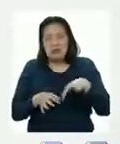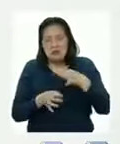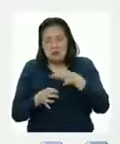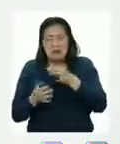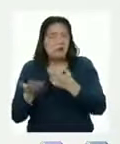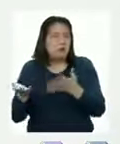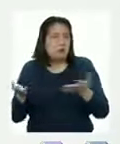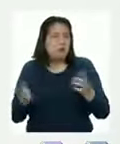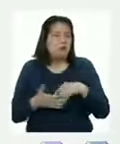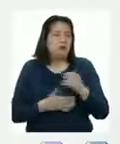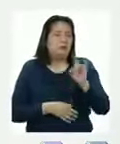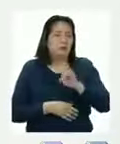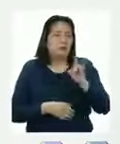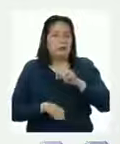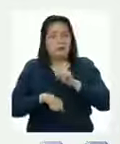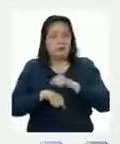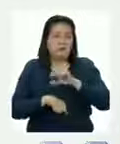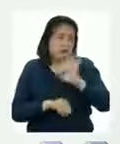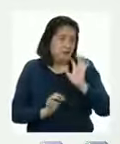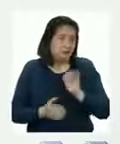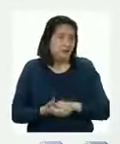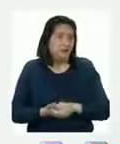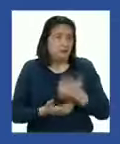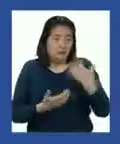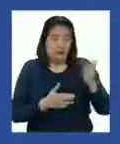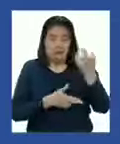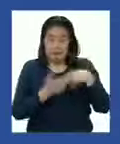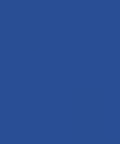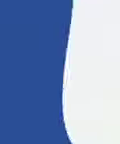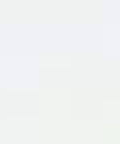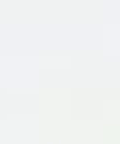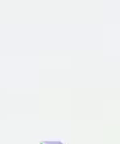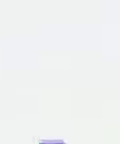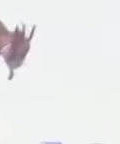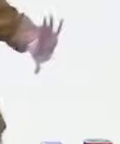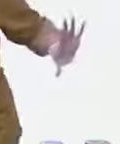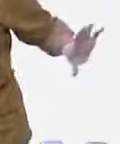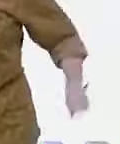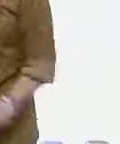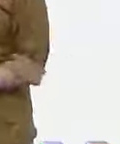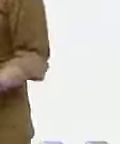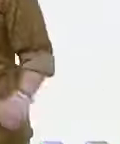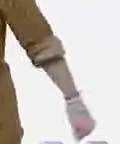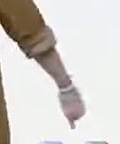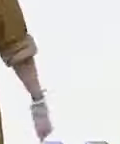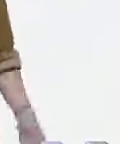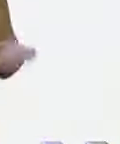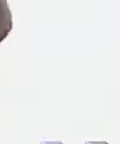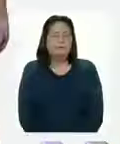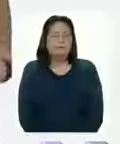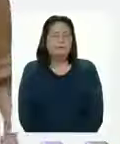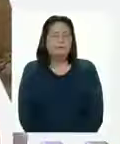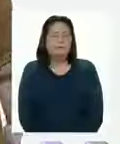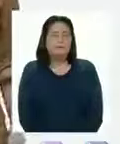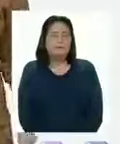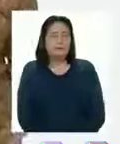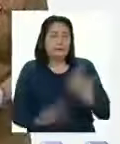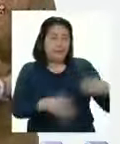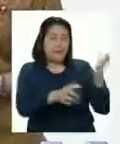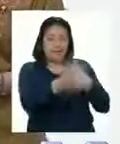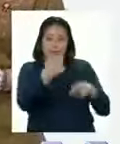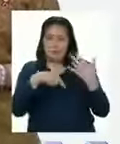elemento similar Para usarlas como piedritas Ya volvemos Ya estamos de regreso aquí en el programa ¿Y